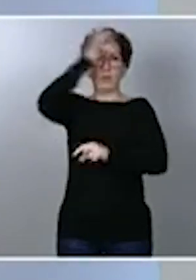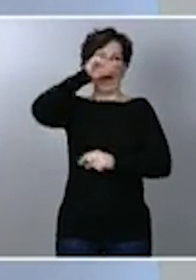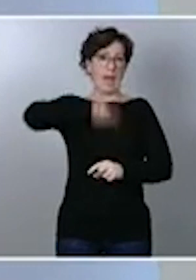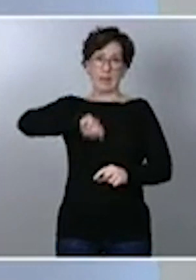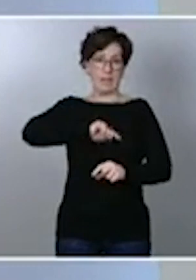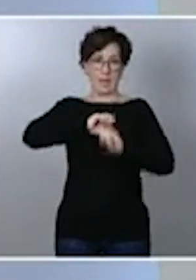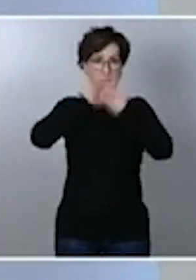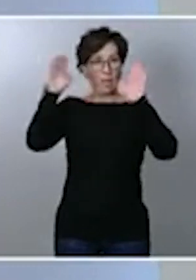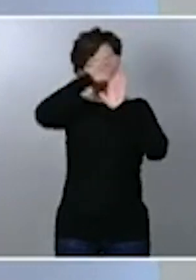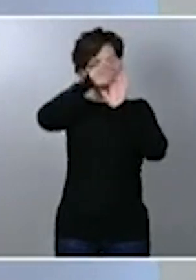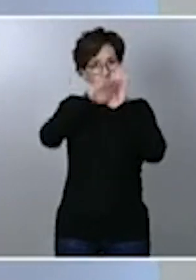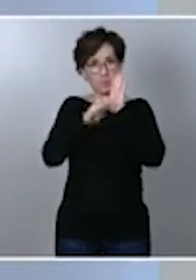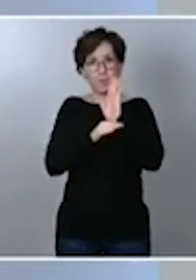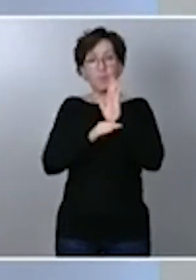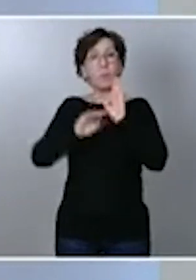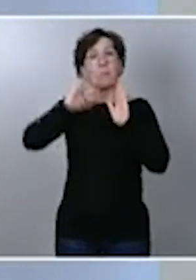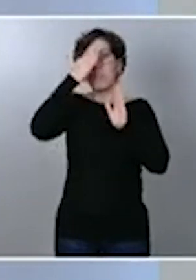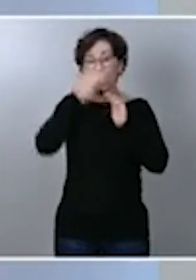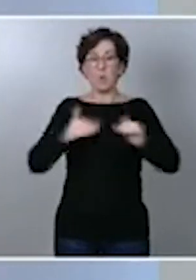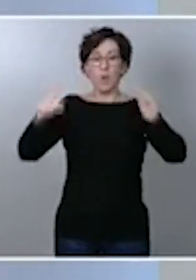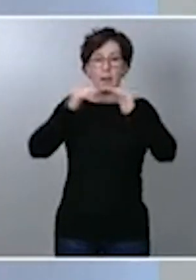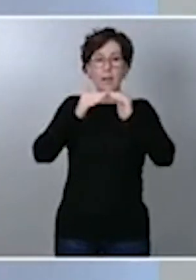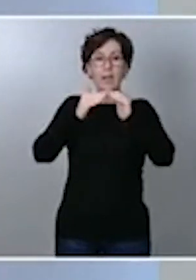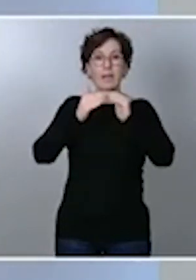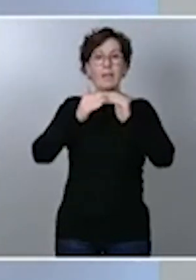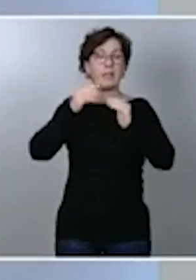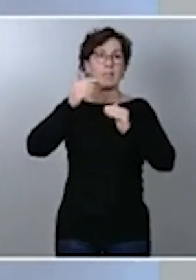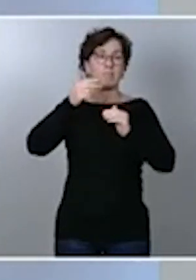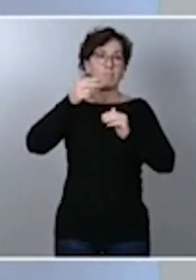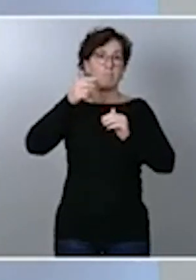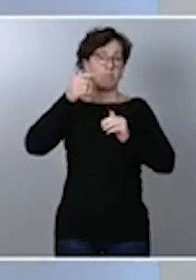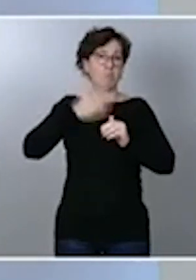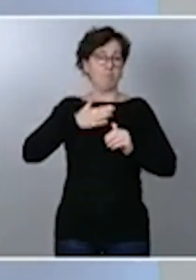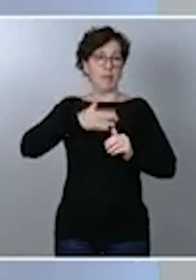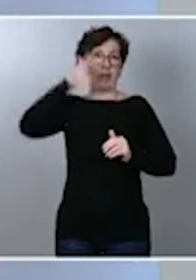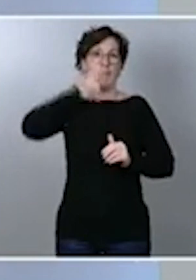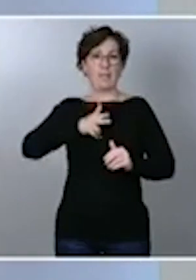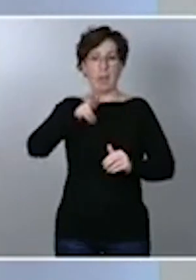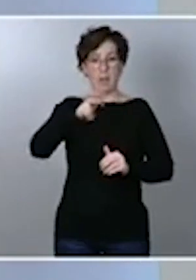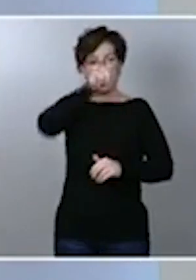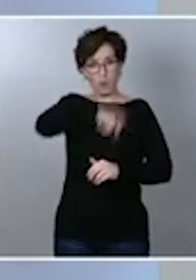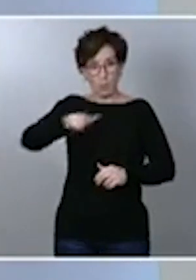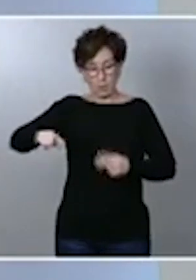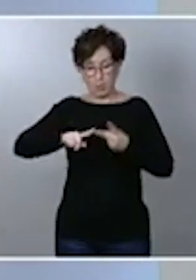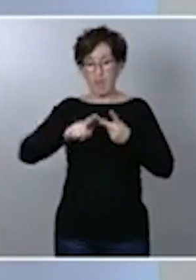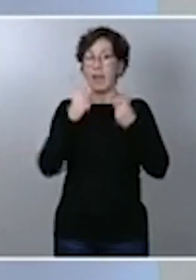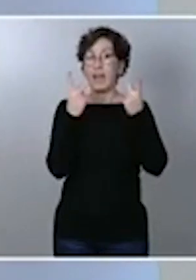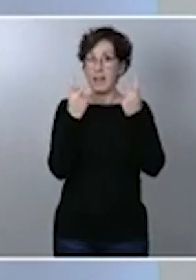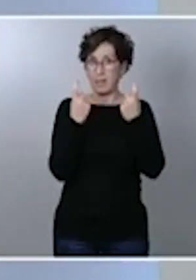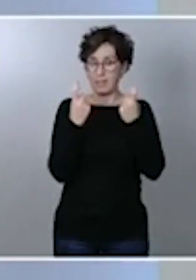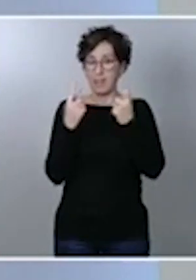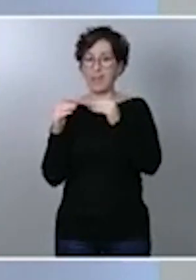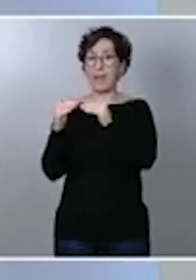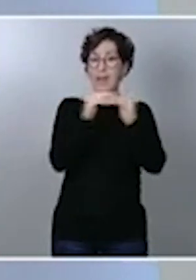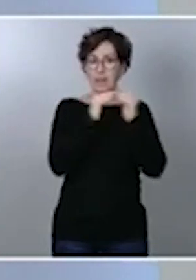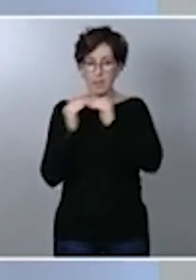orden los principios de igualdad y dignidad de derechos de las personas, el principio de necesidad, el principio de equidad, el principio de protección a la